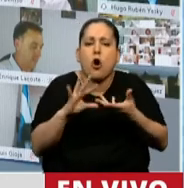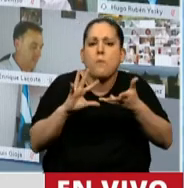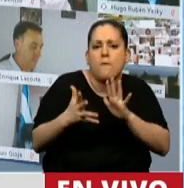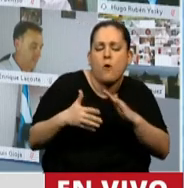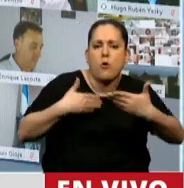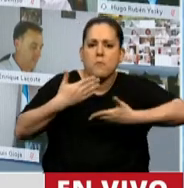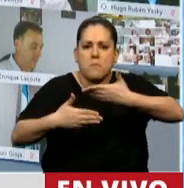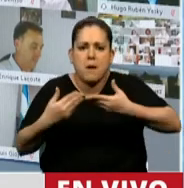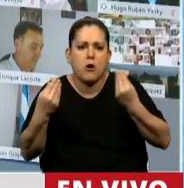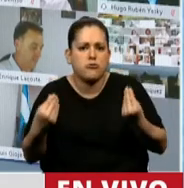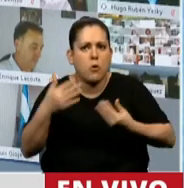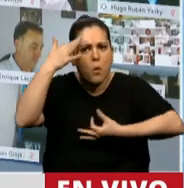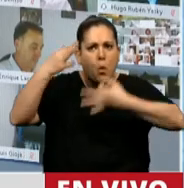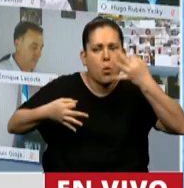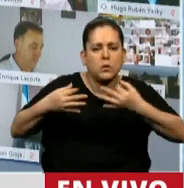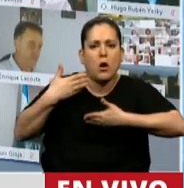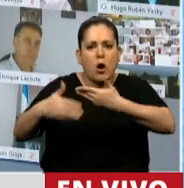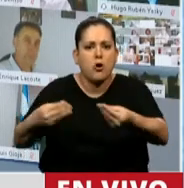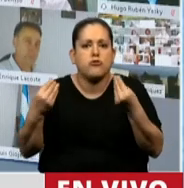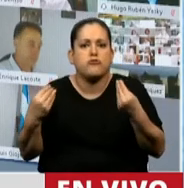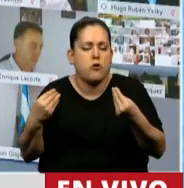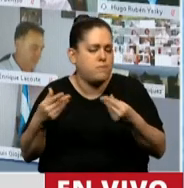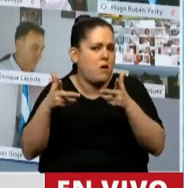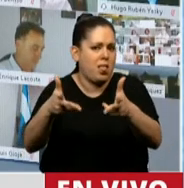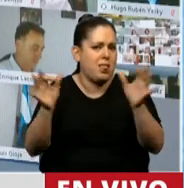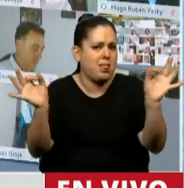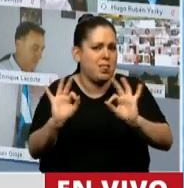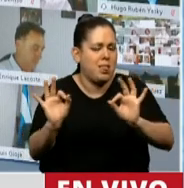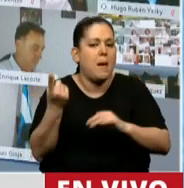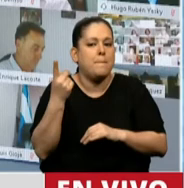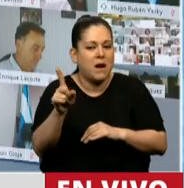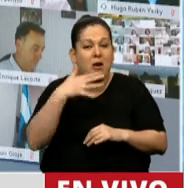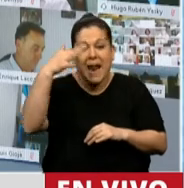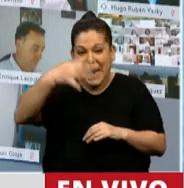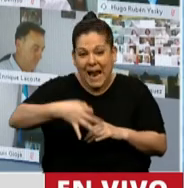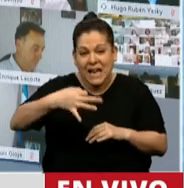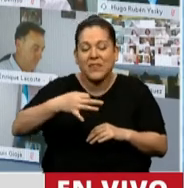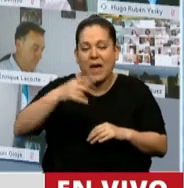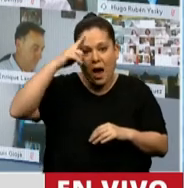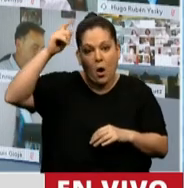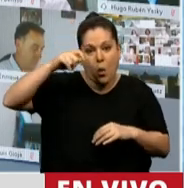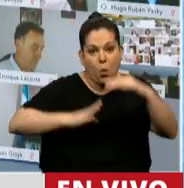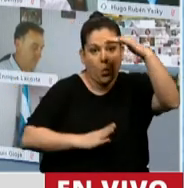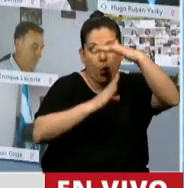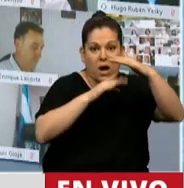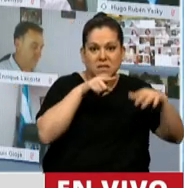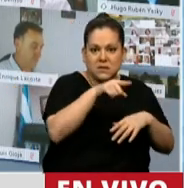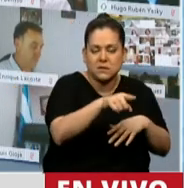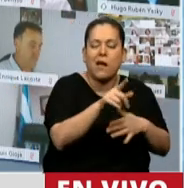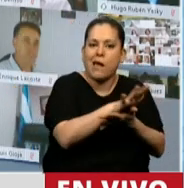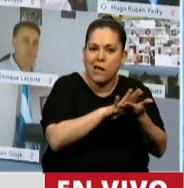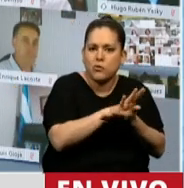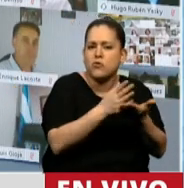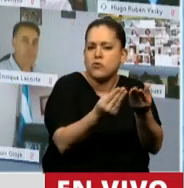llevarse adelante un proceso ambiental de incidencia colectiva, la realidad no ha demostrado que los magistrados a la hora de resolver un conflicto ambiental